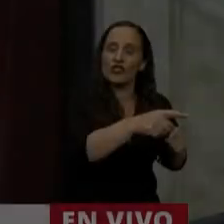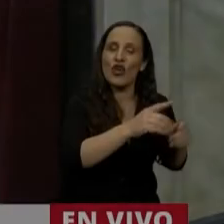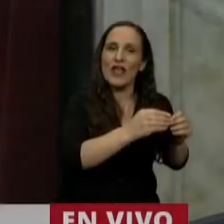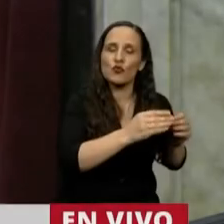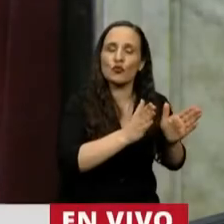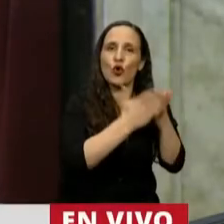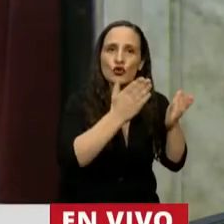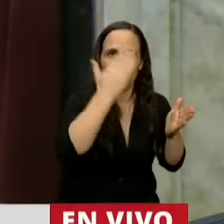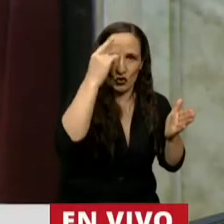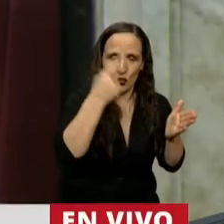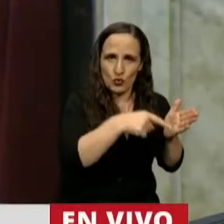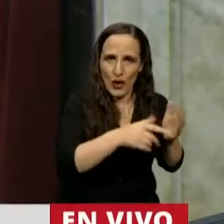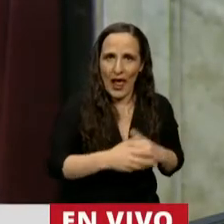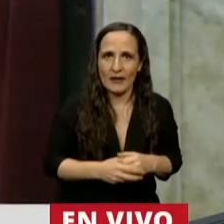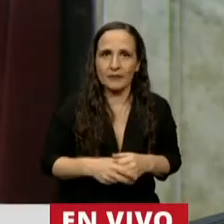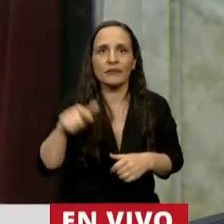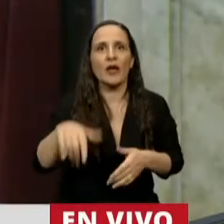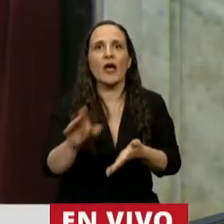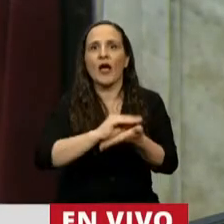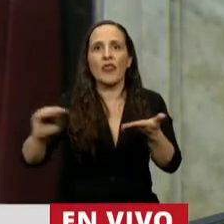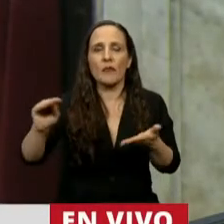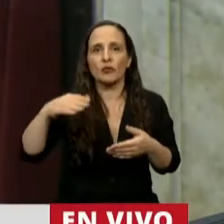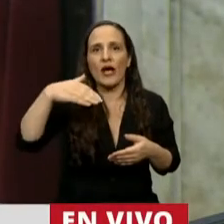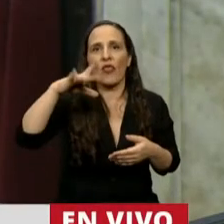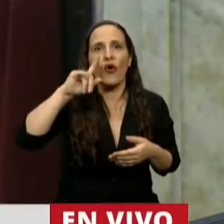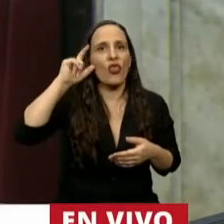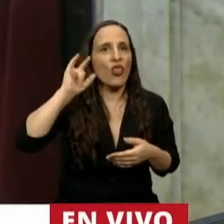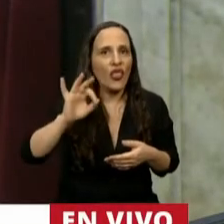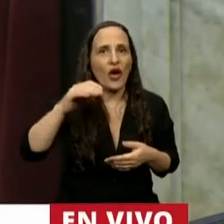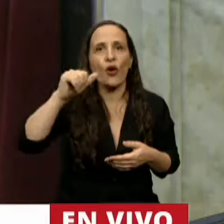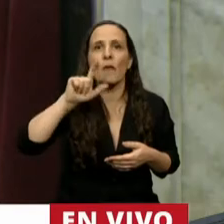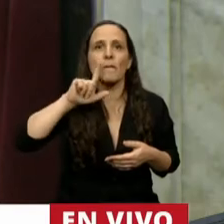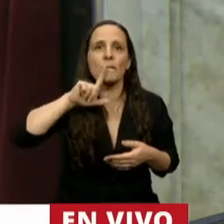Tiene la palabra el diputado Diego Matías Mestre.